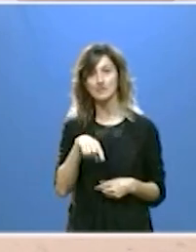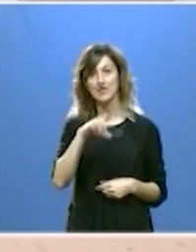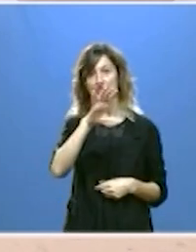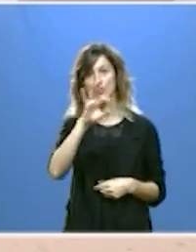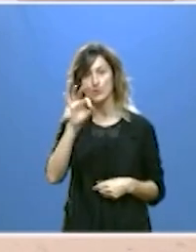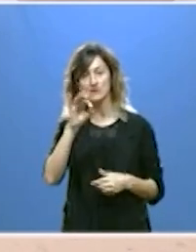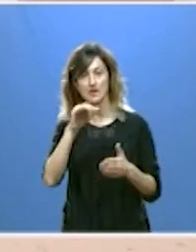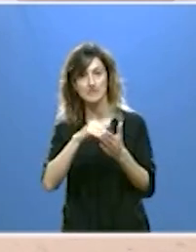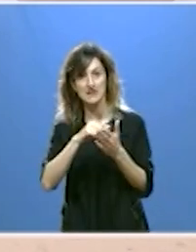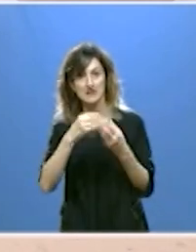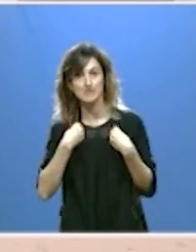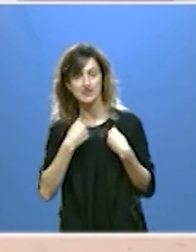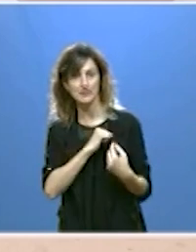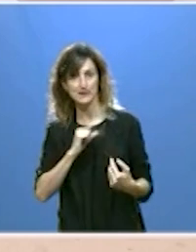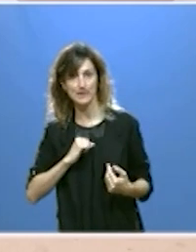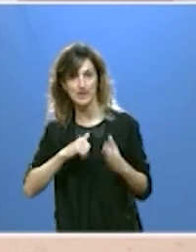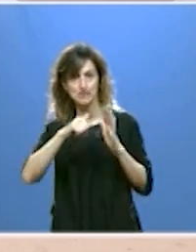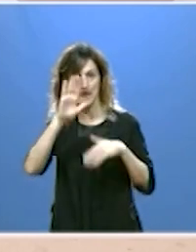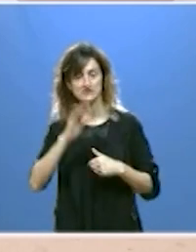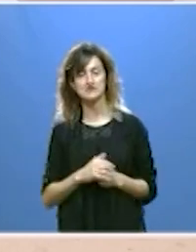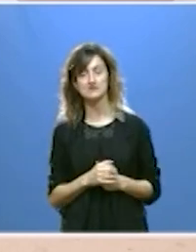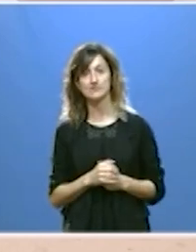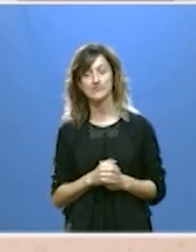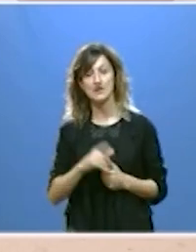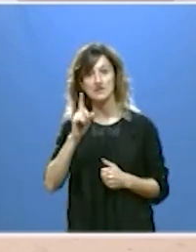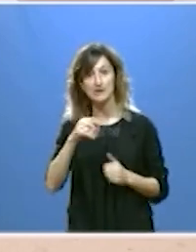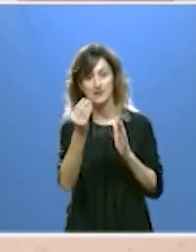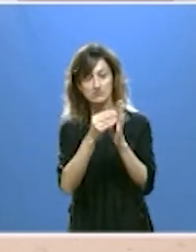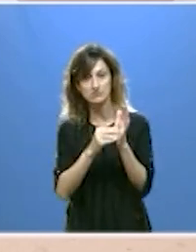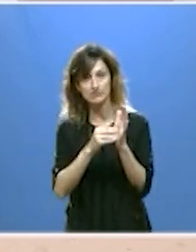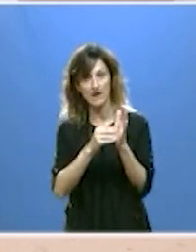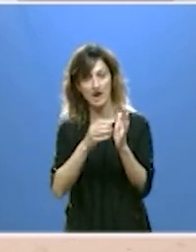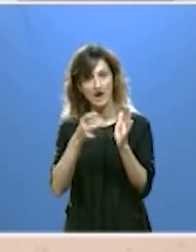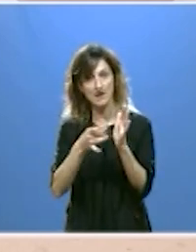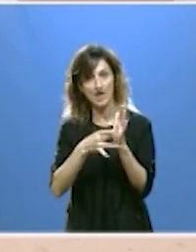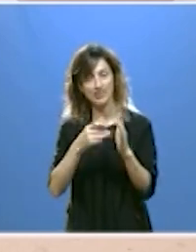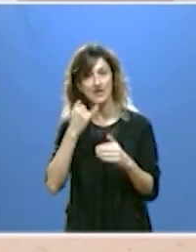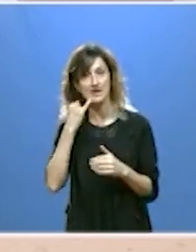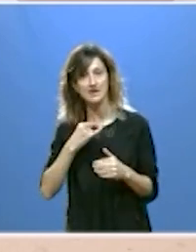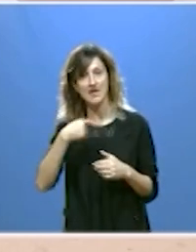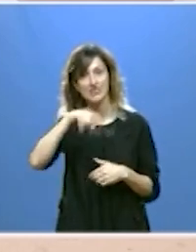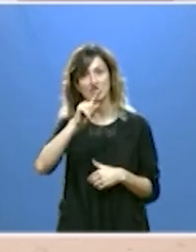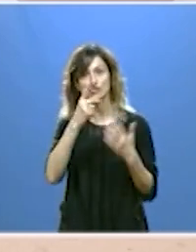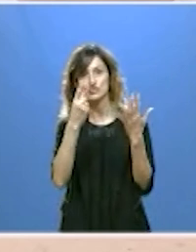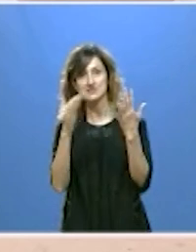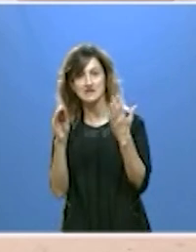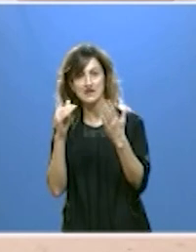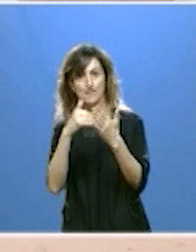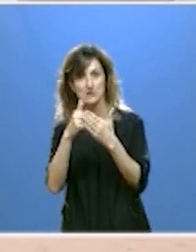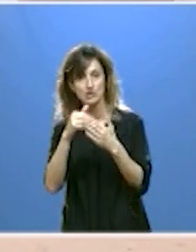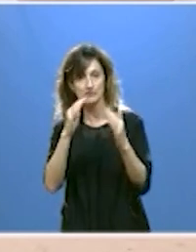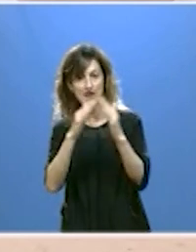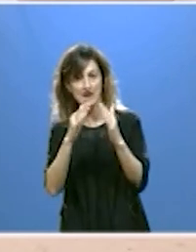viviendas privadas a esto se unirán más actuaciones en eficiencia energética 160 millones para